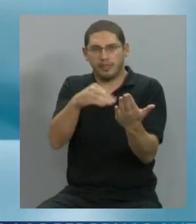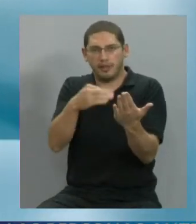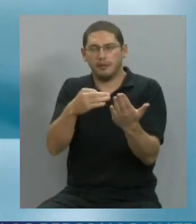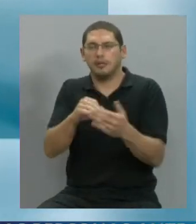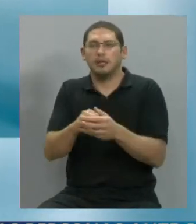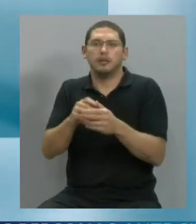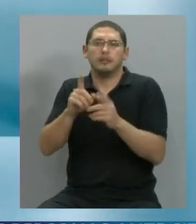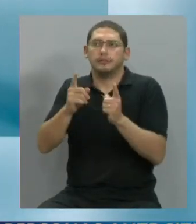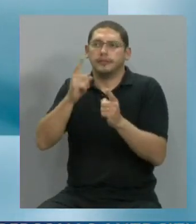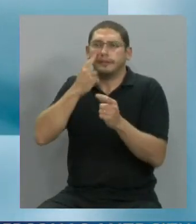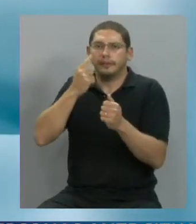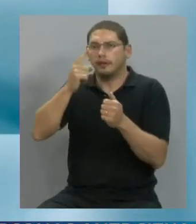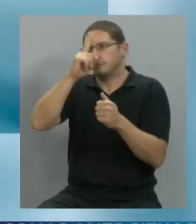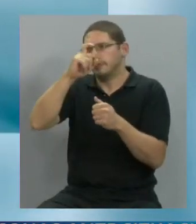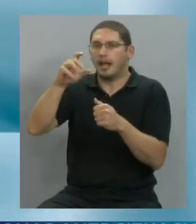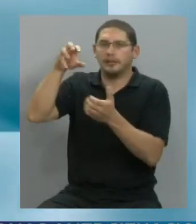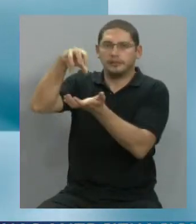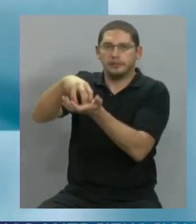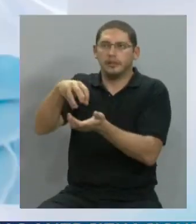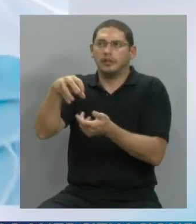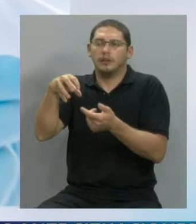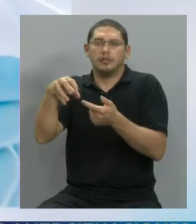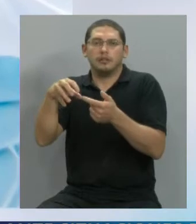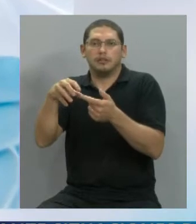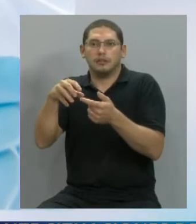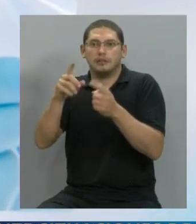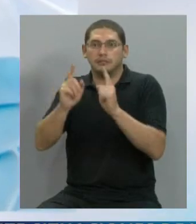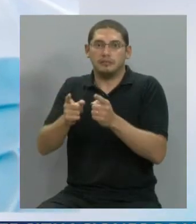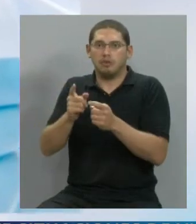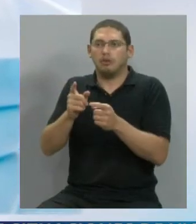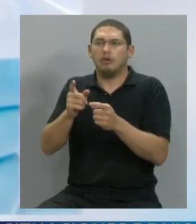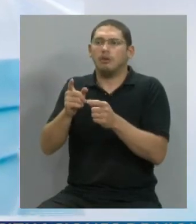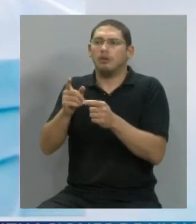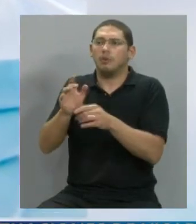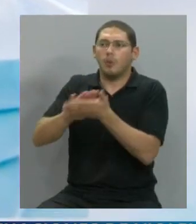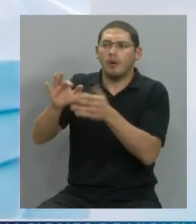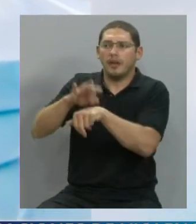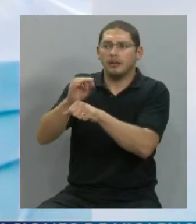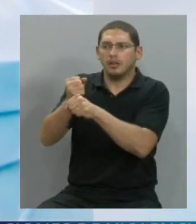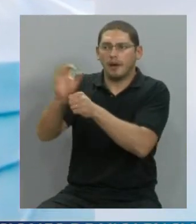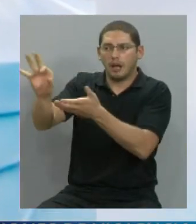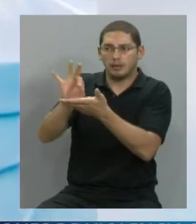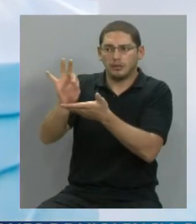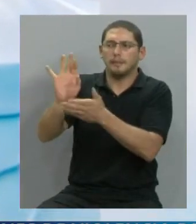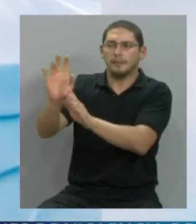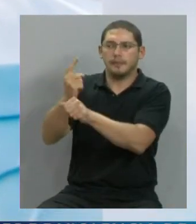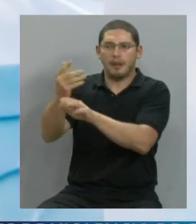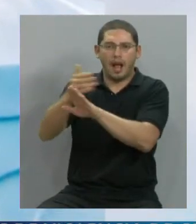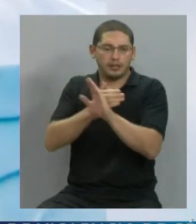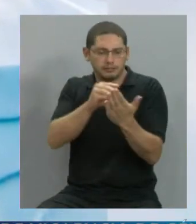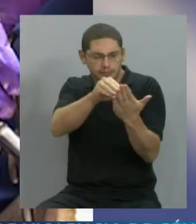hospitales o sanatorios que contraten médicos puedan acudir a ese registro para saber si esos médicos